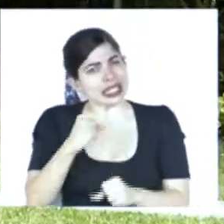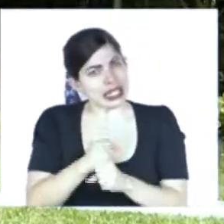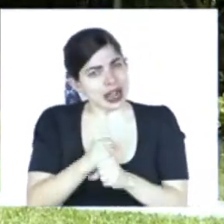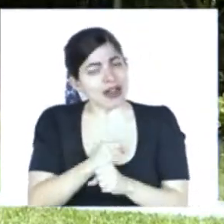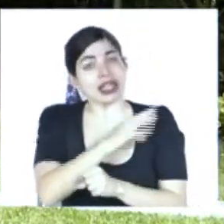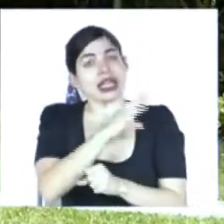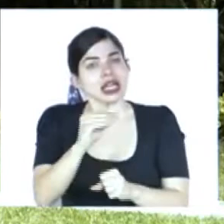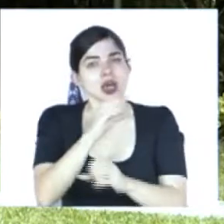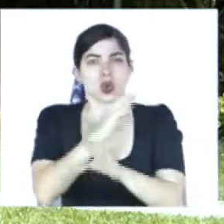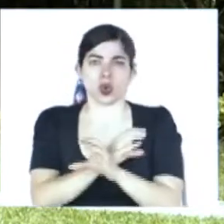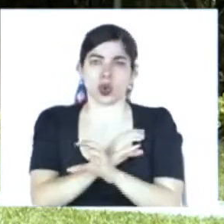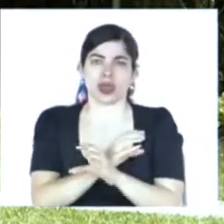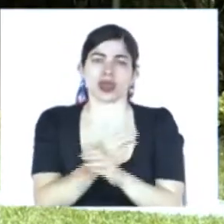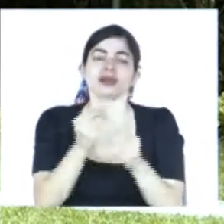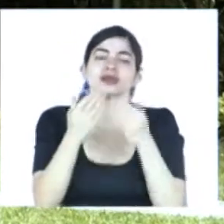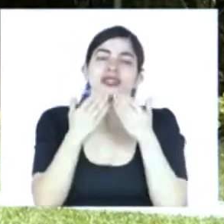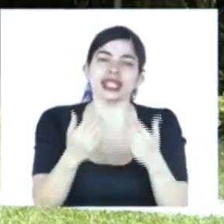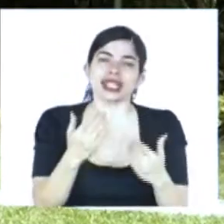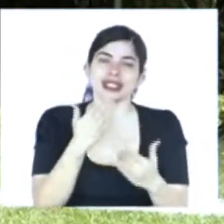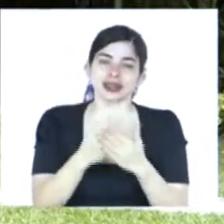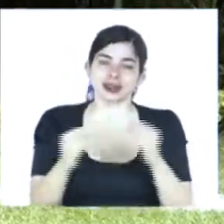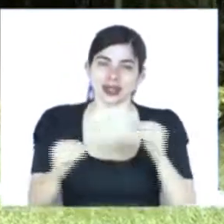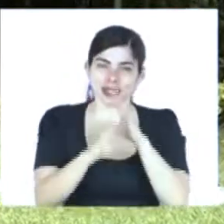cuide. Muchísimas gracias. Muy buenos días.